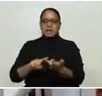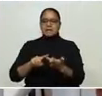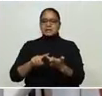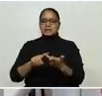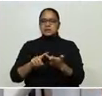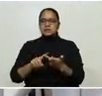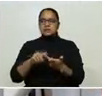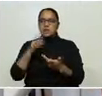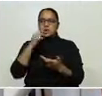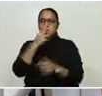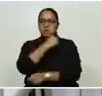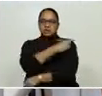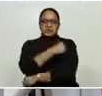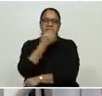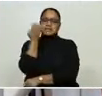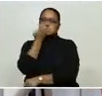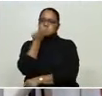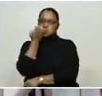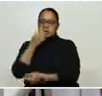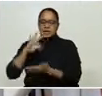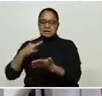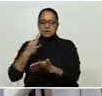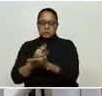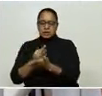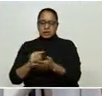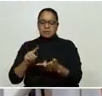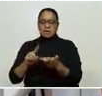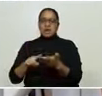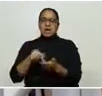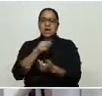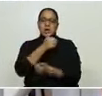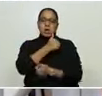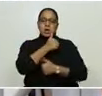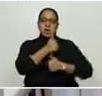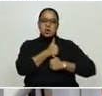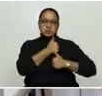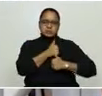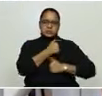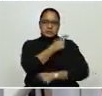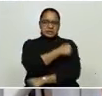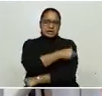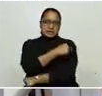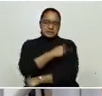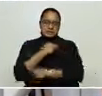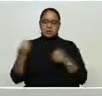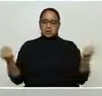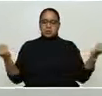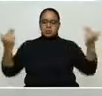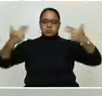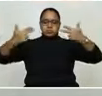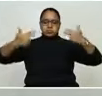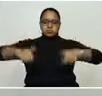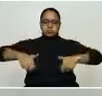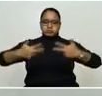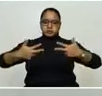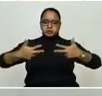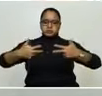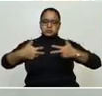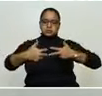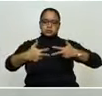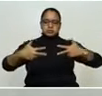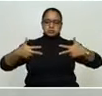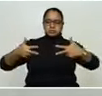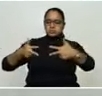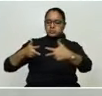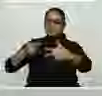del Hospital Escuela, que estos protocolos que está